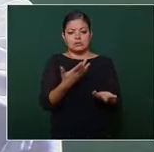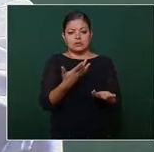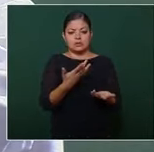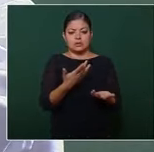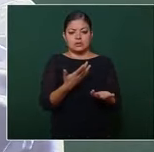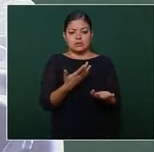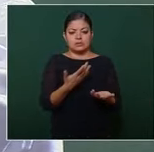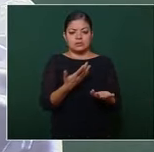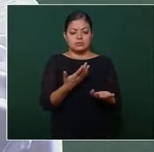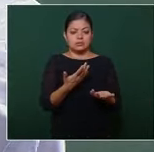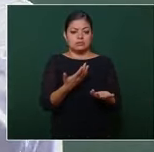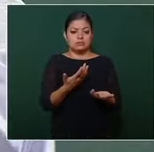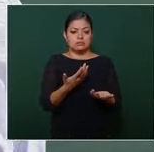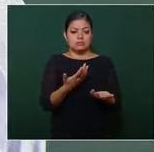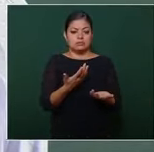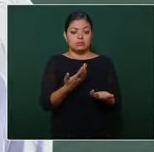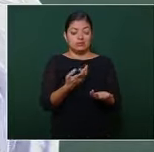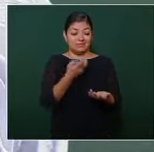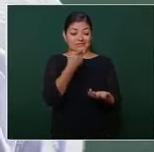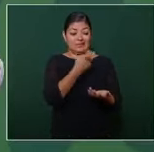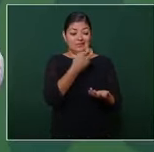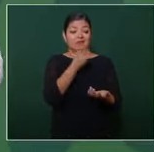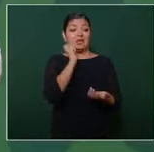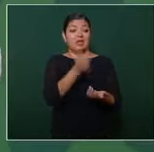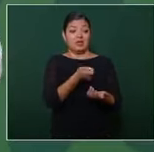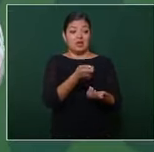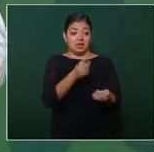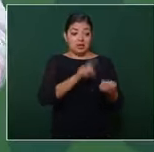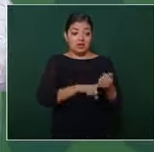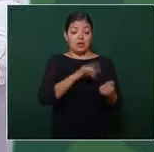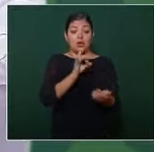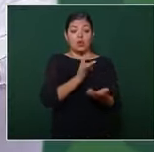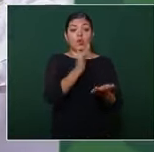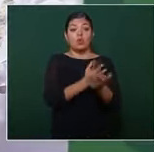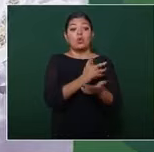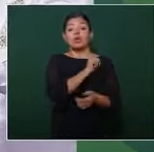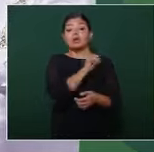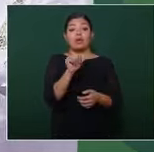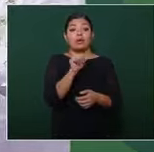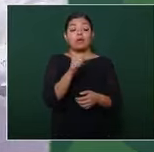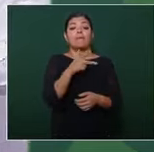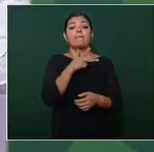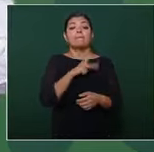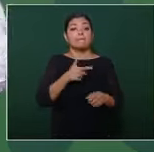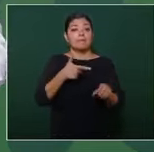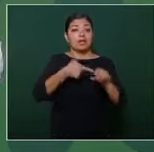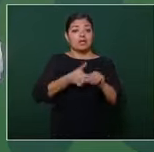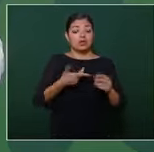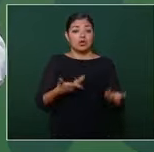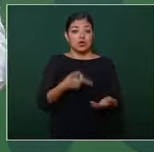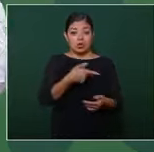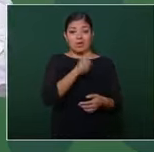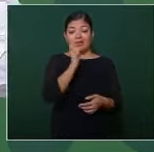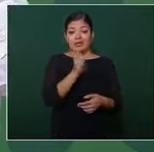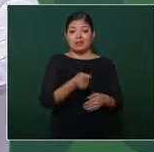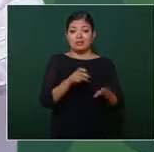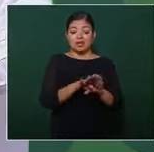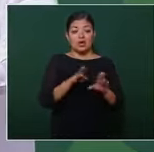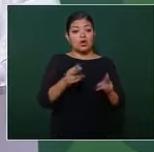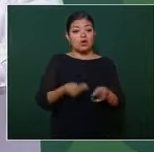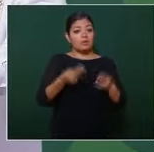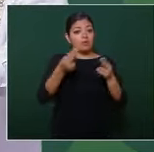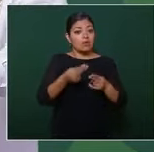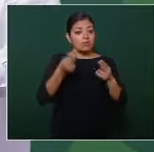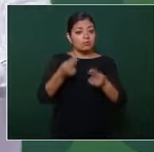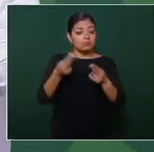experto es que esto tiene que ver nada más con el petróleo no tiene que ver con la comercialización o con